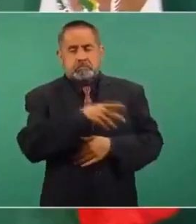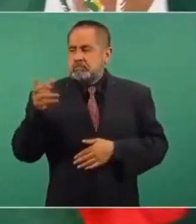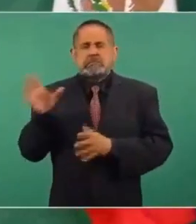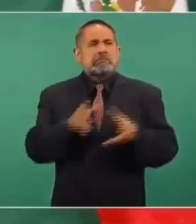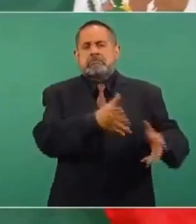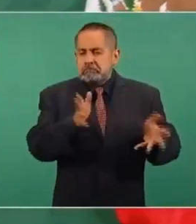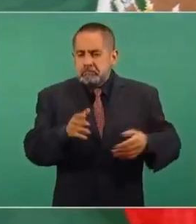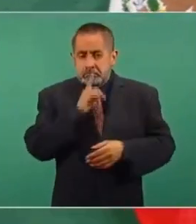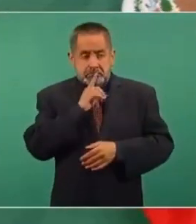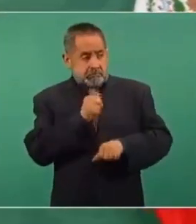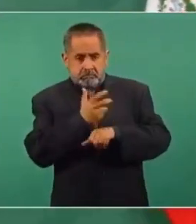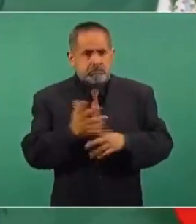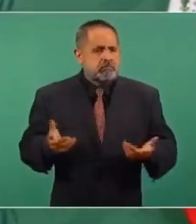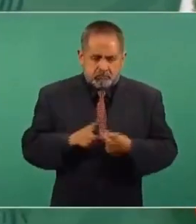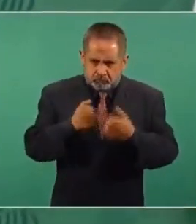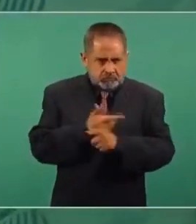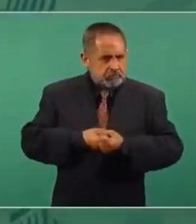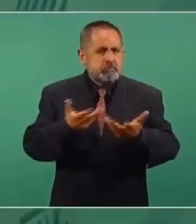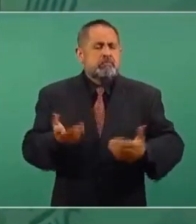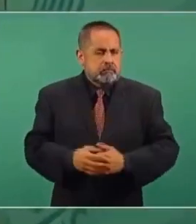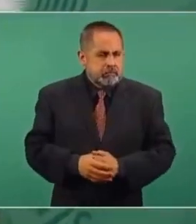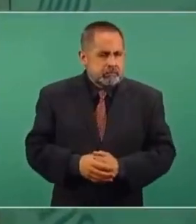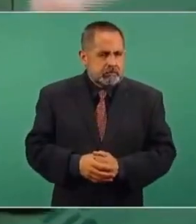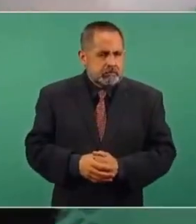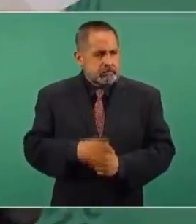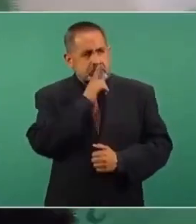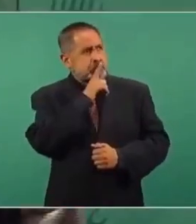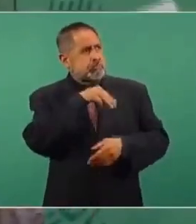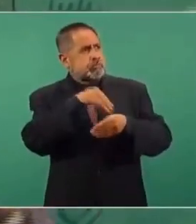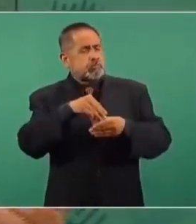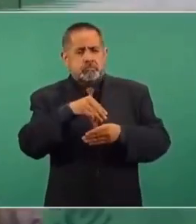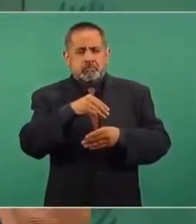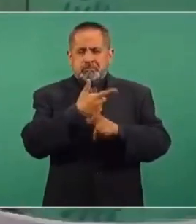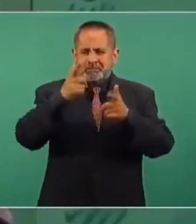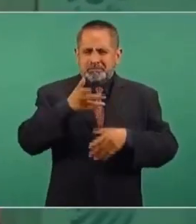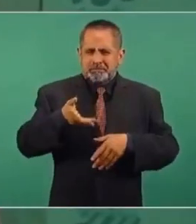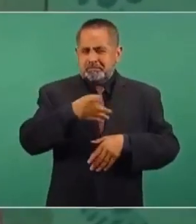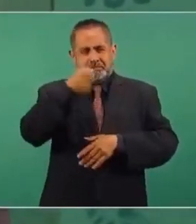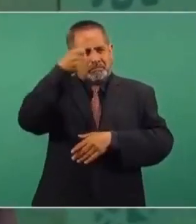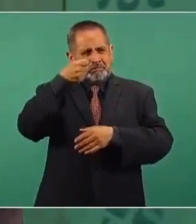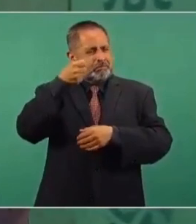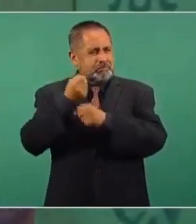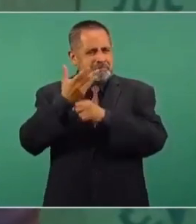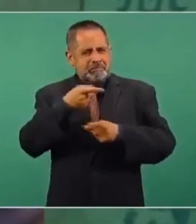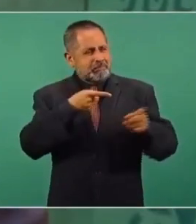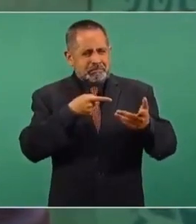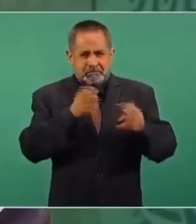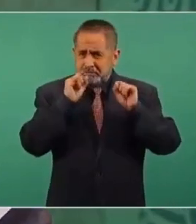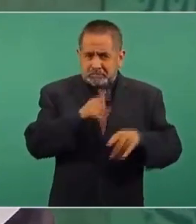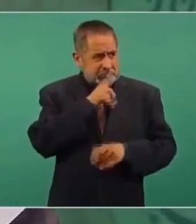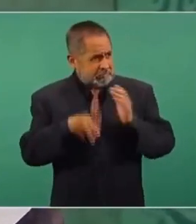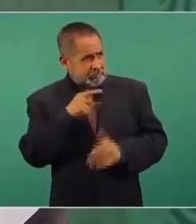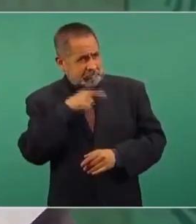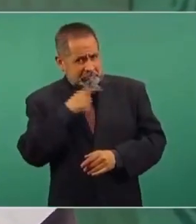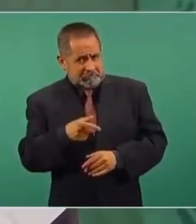a los estadounidenses. Una estatua sin sentido. ¿Sentido?